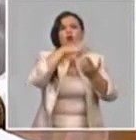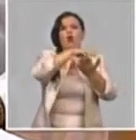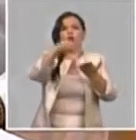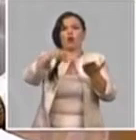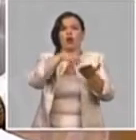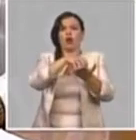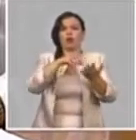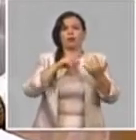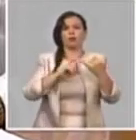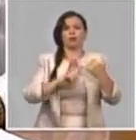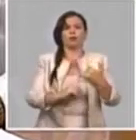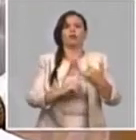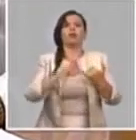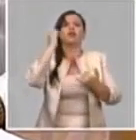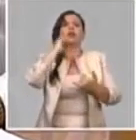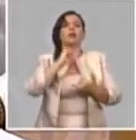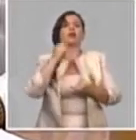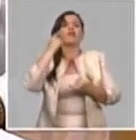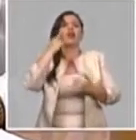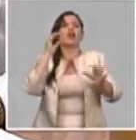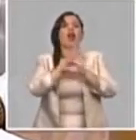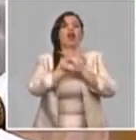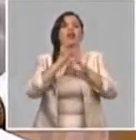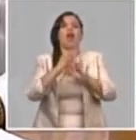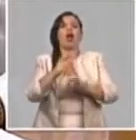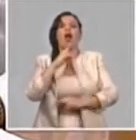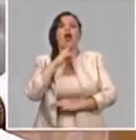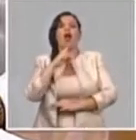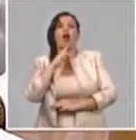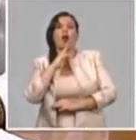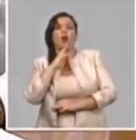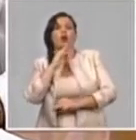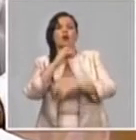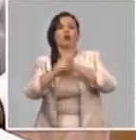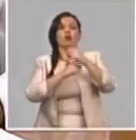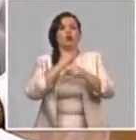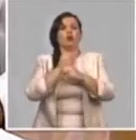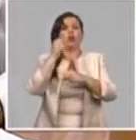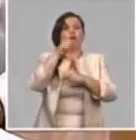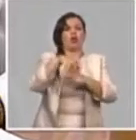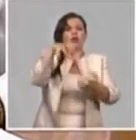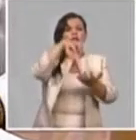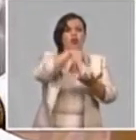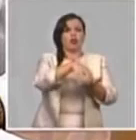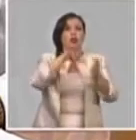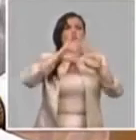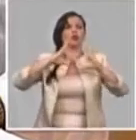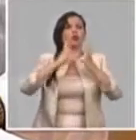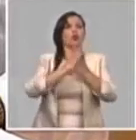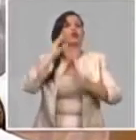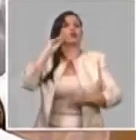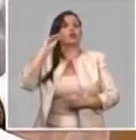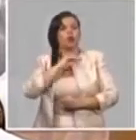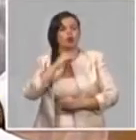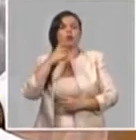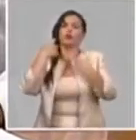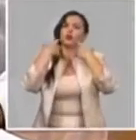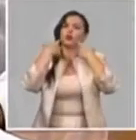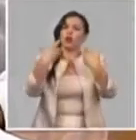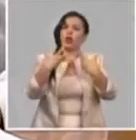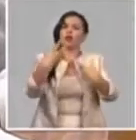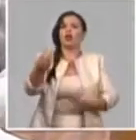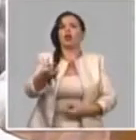también tenemos que atender el tema de la calidad del agua que se utiliza en la industria que también todos conocemos que es de vital importancia para